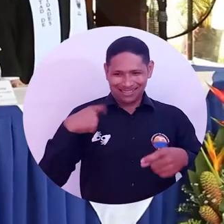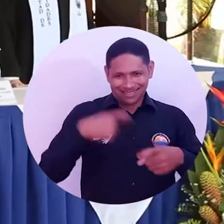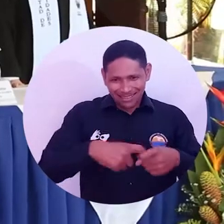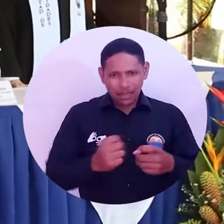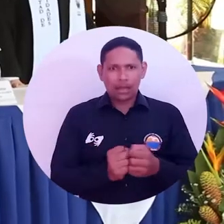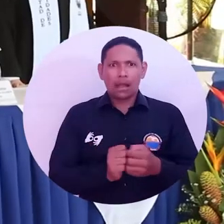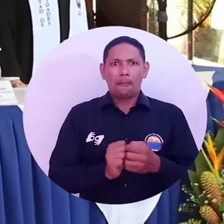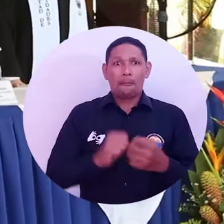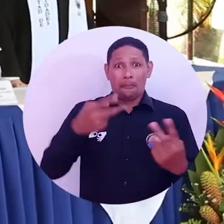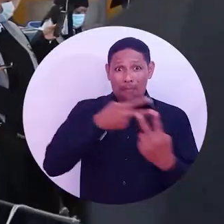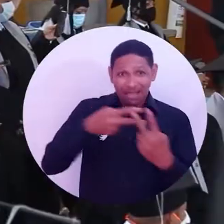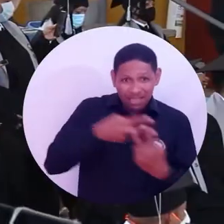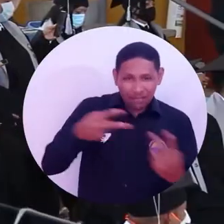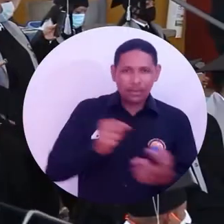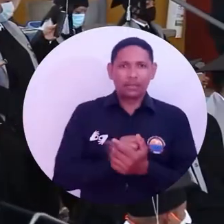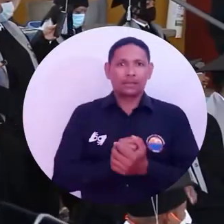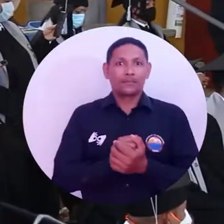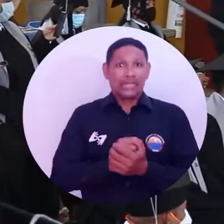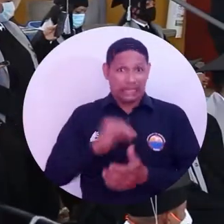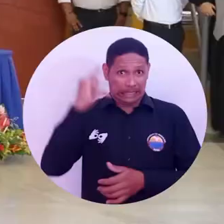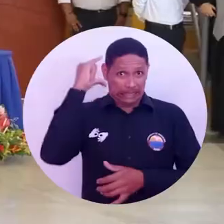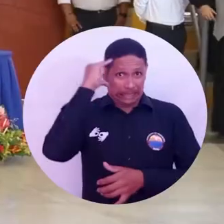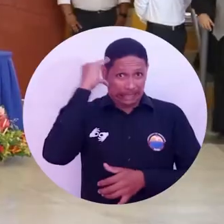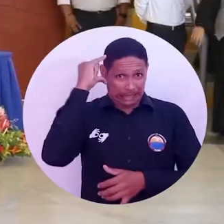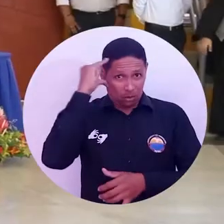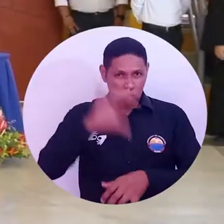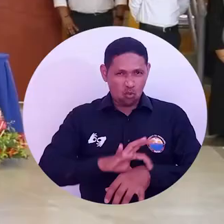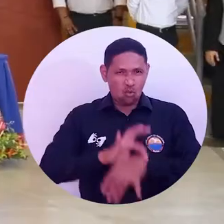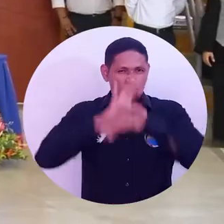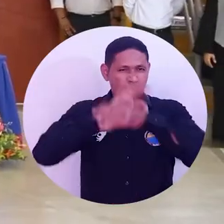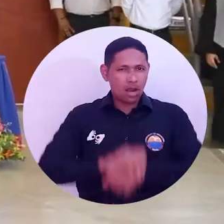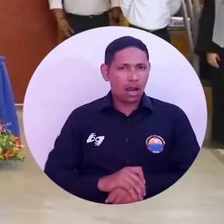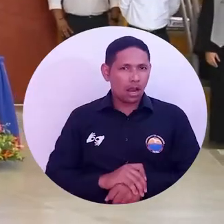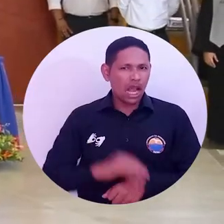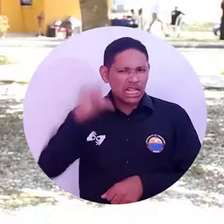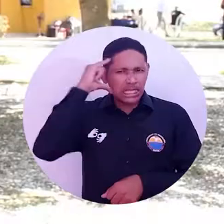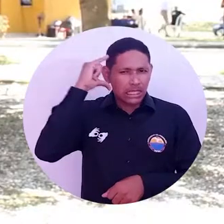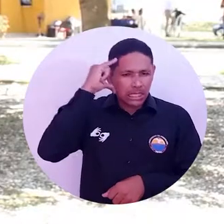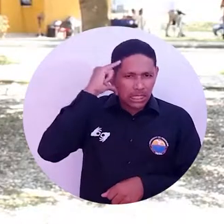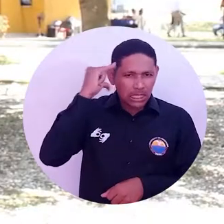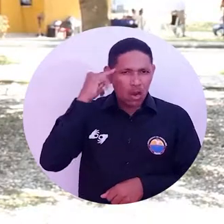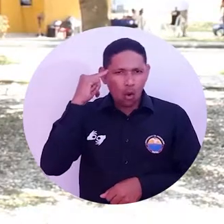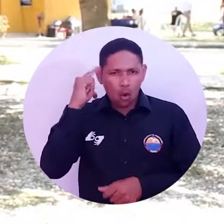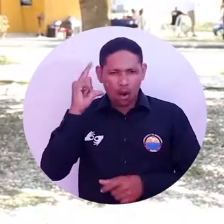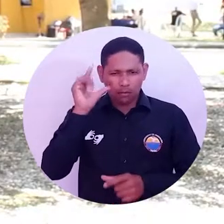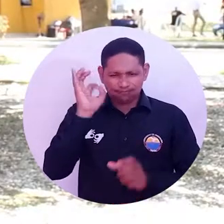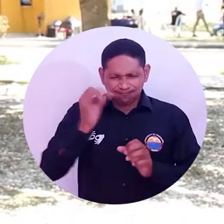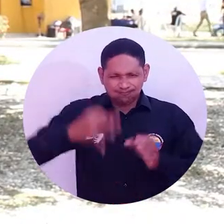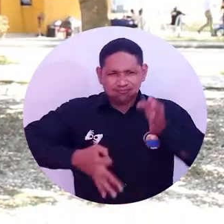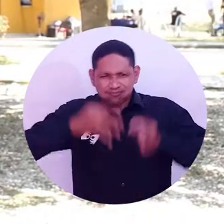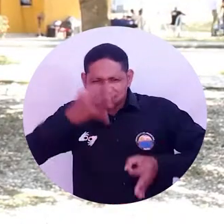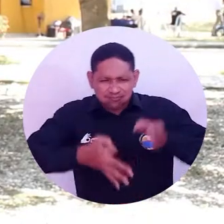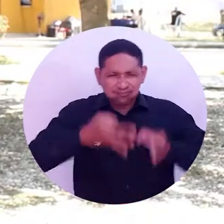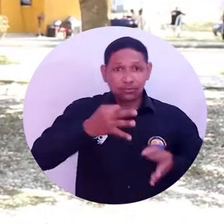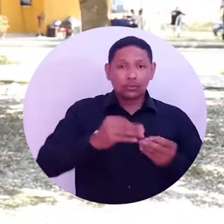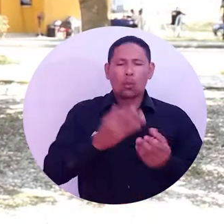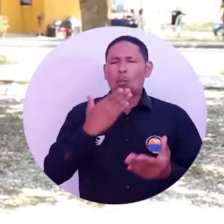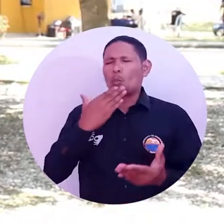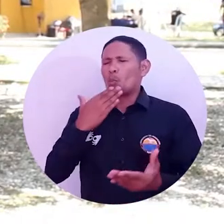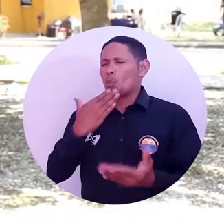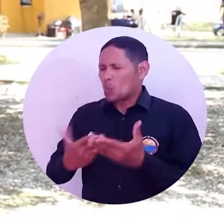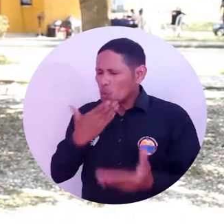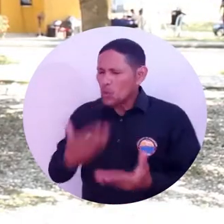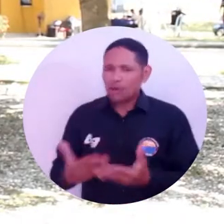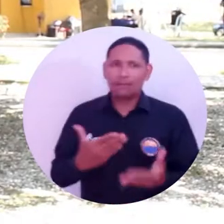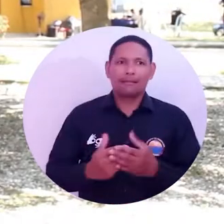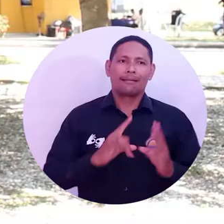enseñanza de las matemáticas y en psicología clínica, jurídica y forense. Muy contenta, muy feliz y muy agradecida con la Universidad